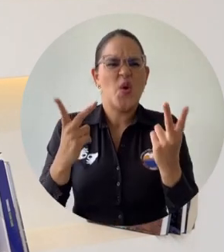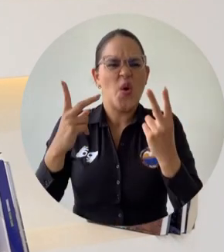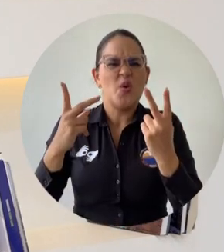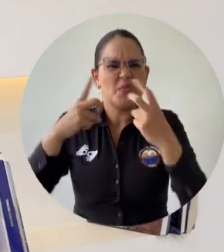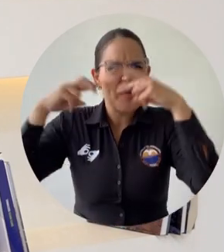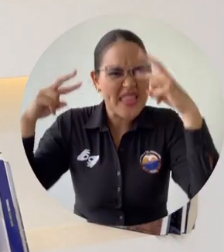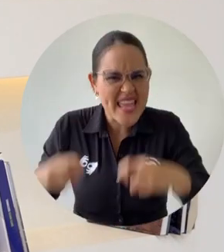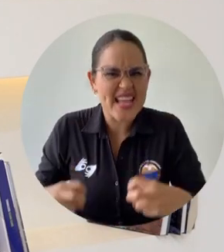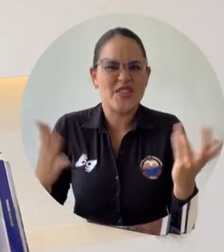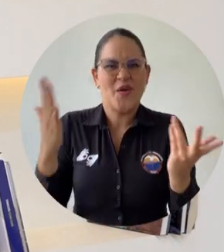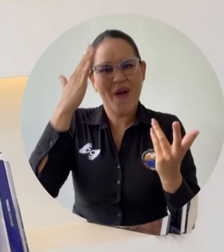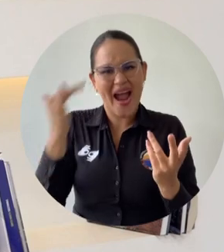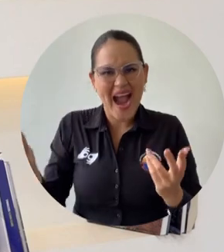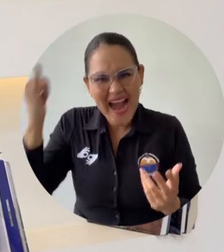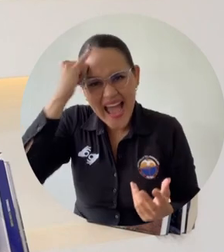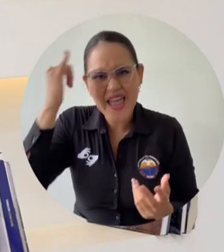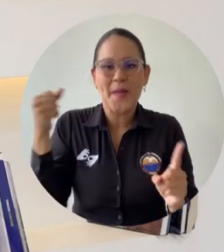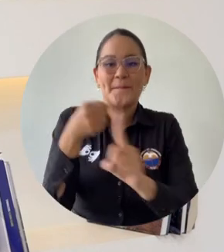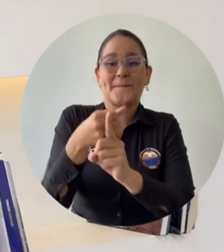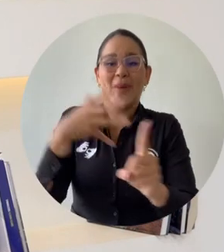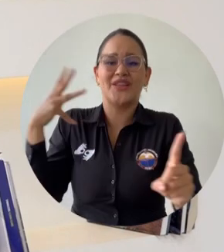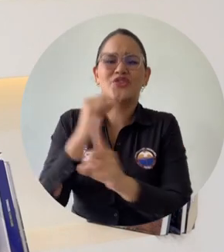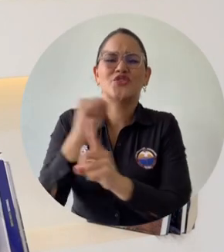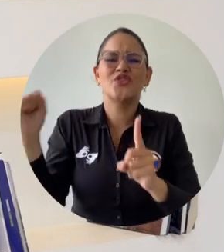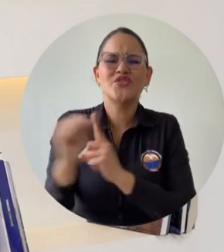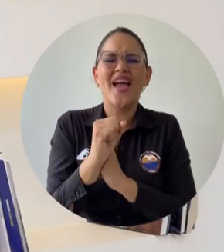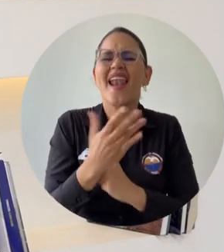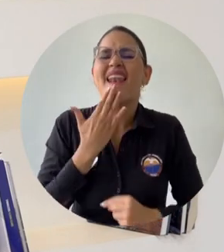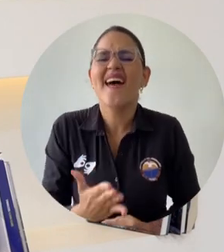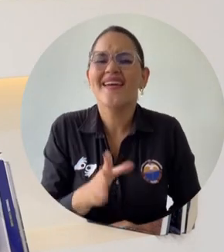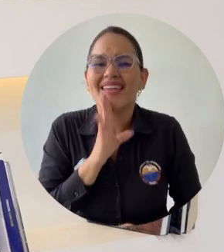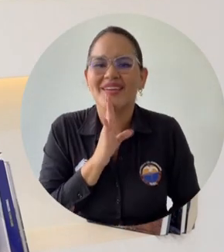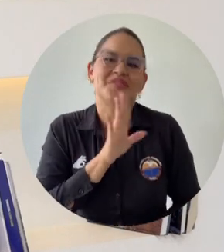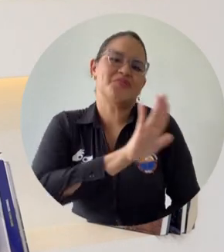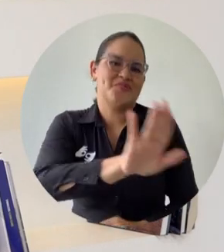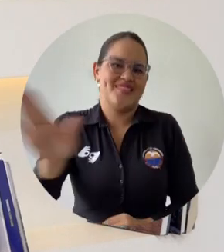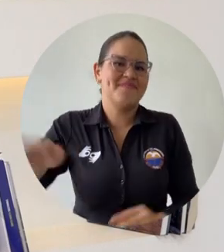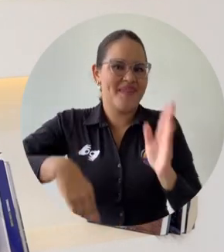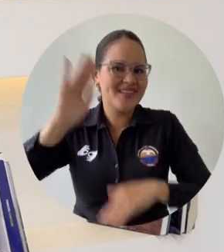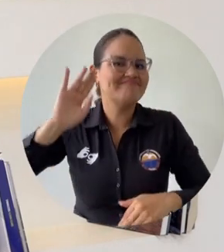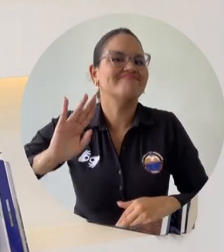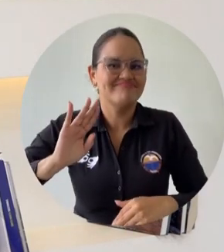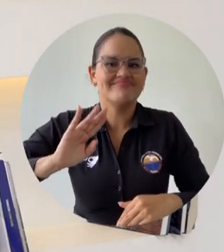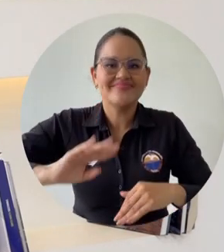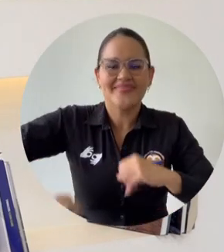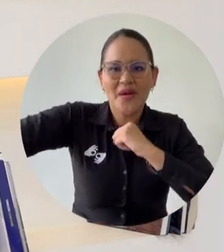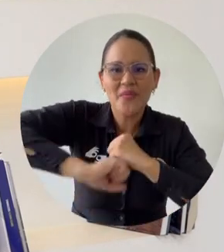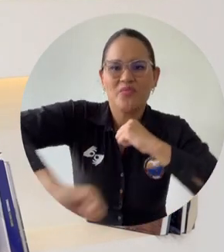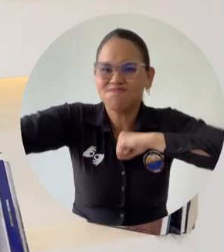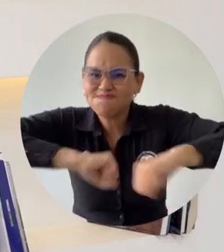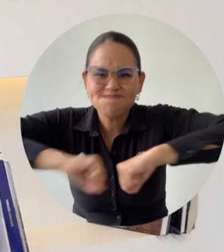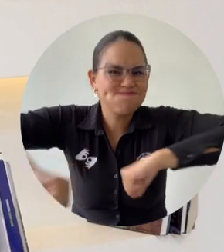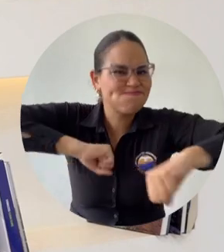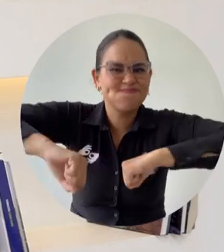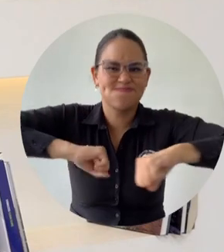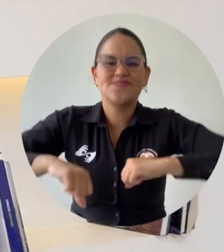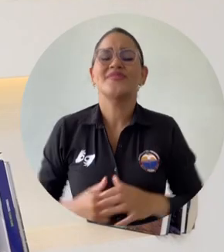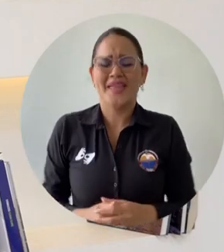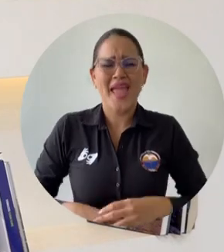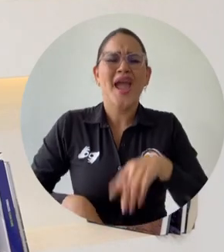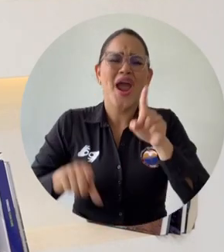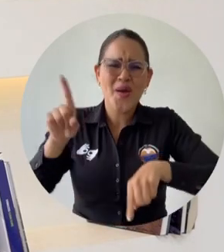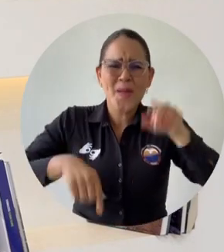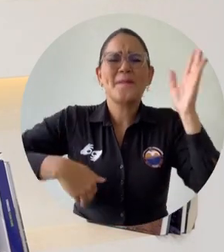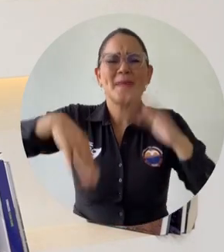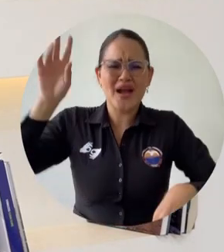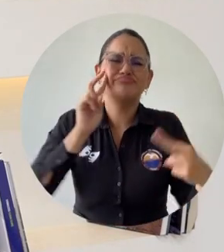universidad, en gran medida se deben a su compromiso, a su trabajo con esta institución. A muchos de ustedes los conozco desde mi tiempo de estudiante,